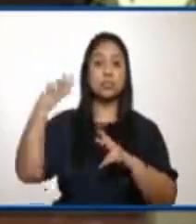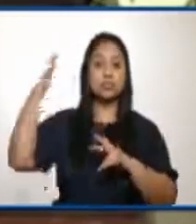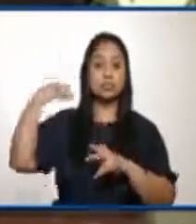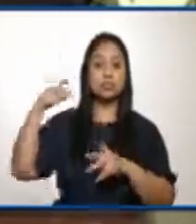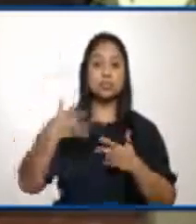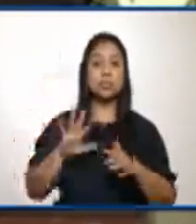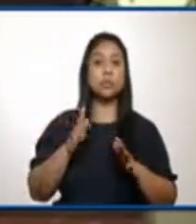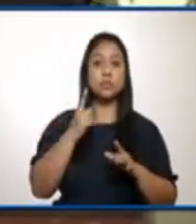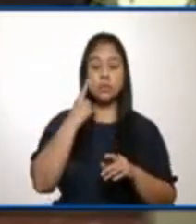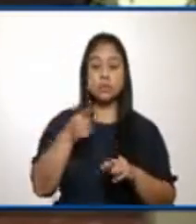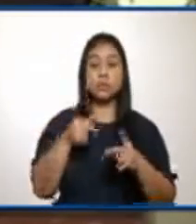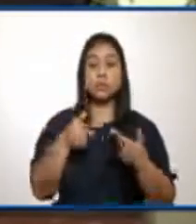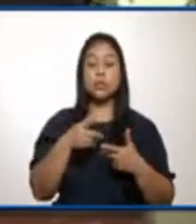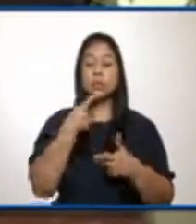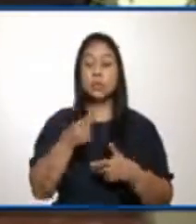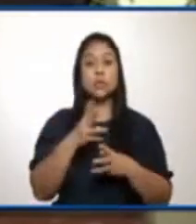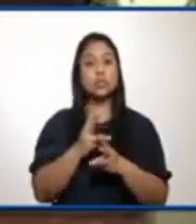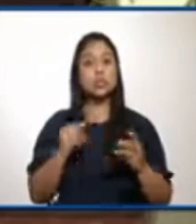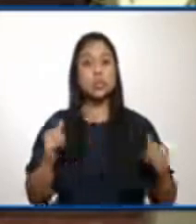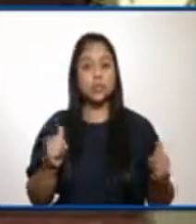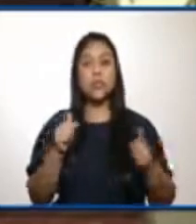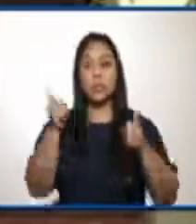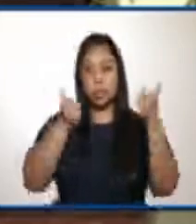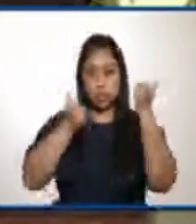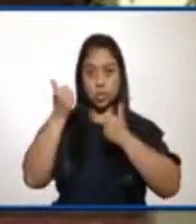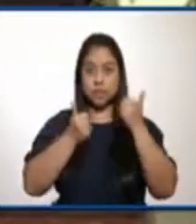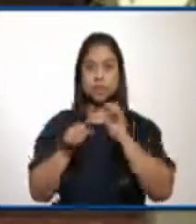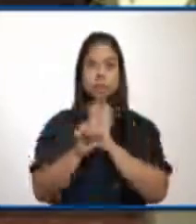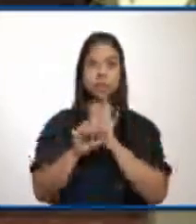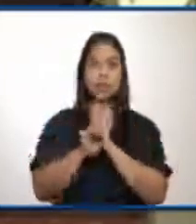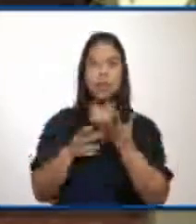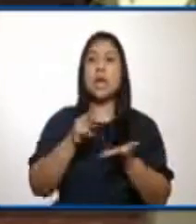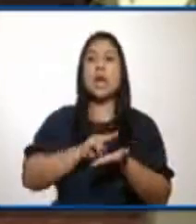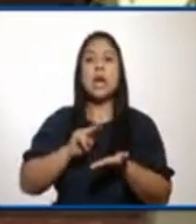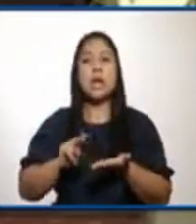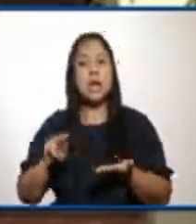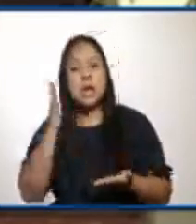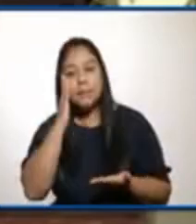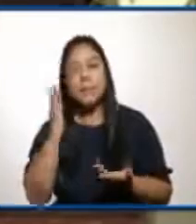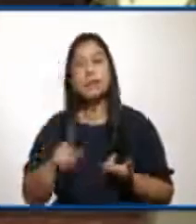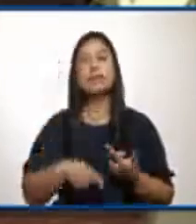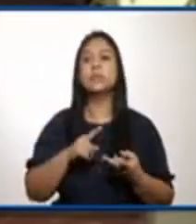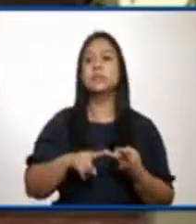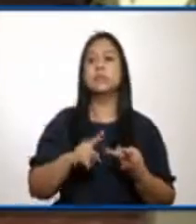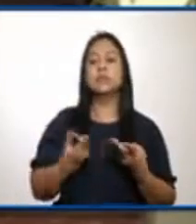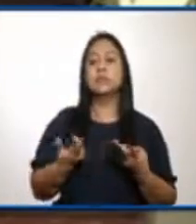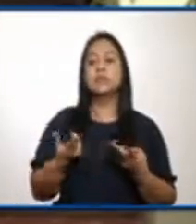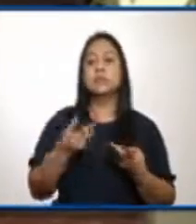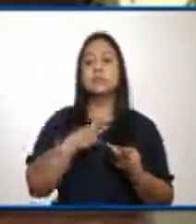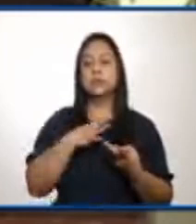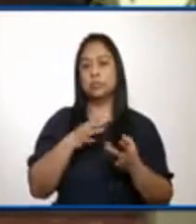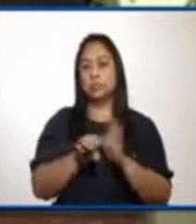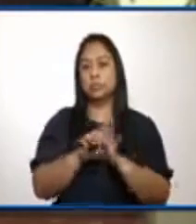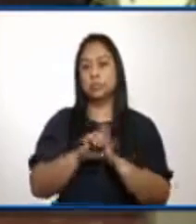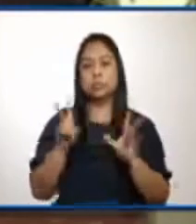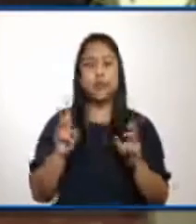Guatemala. Ha servido para resolver dudas en cuanto a camas, cuestiones directos